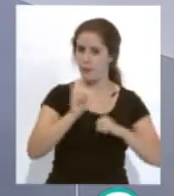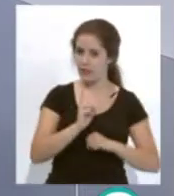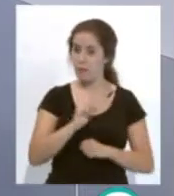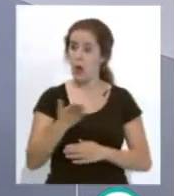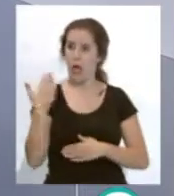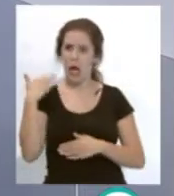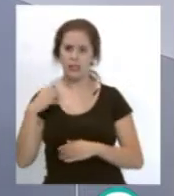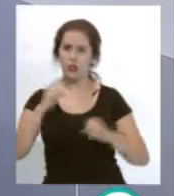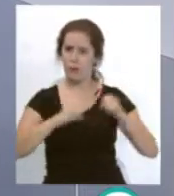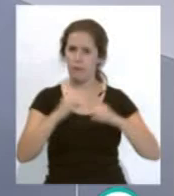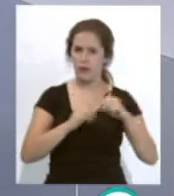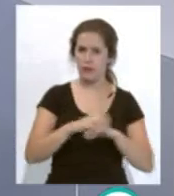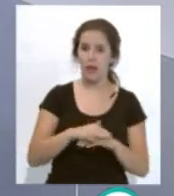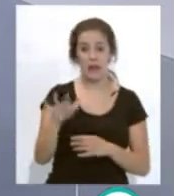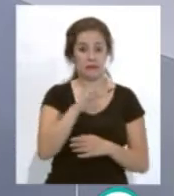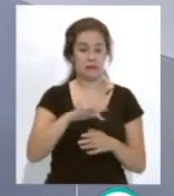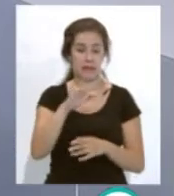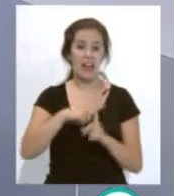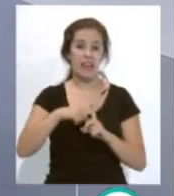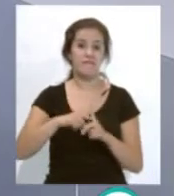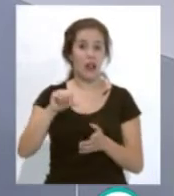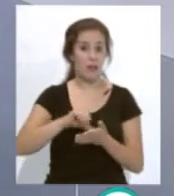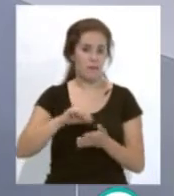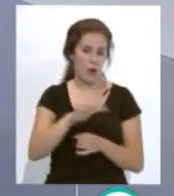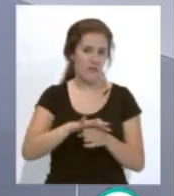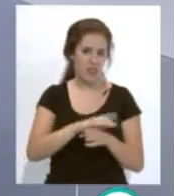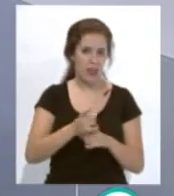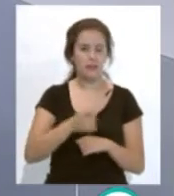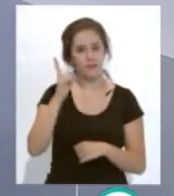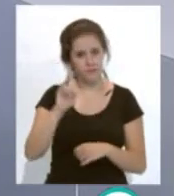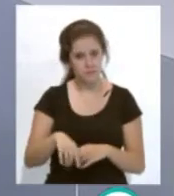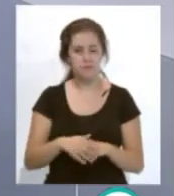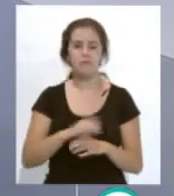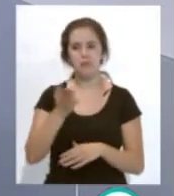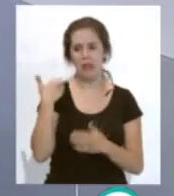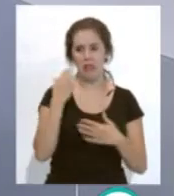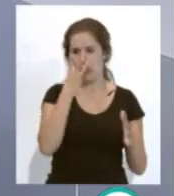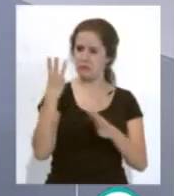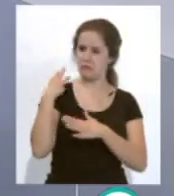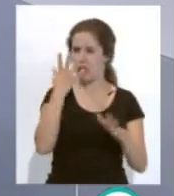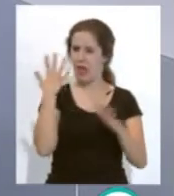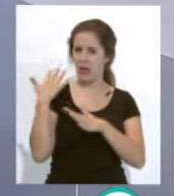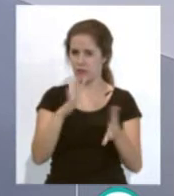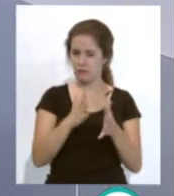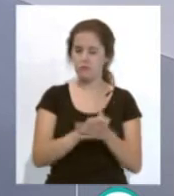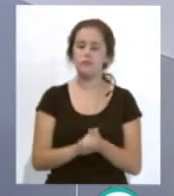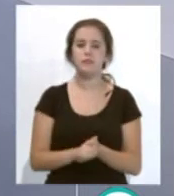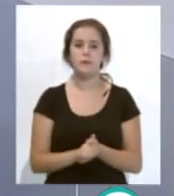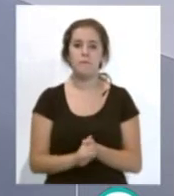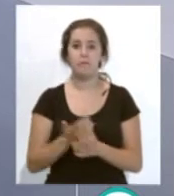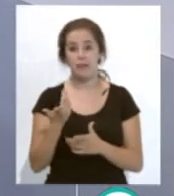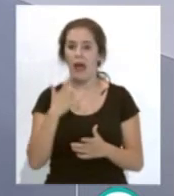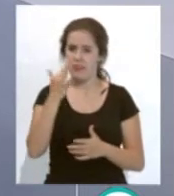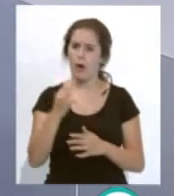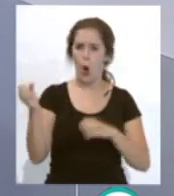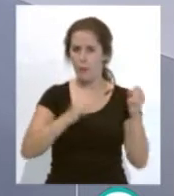los campeonatos a nivel provincial. Me acuerdo que venían en el club a Salinas, estoy hablando de hace 8 o 10 años atrás. Y aparte,